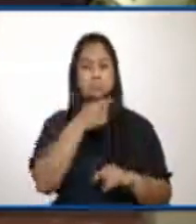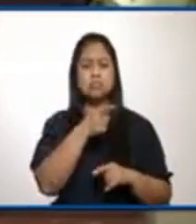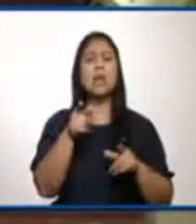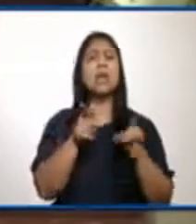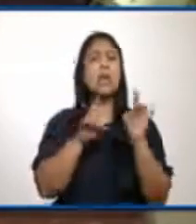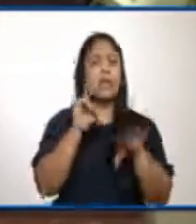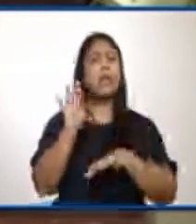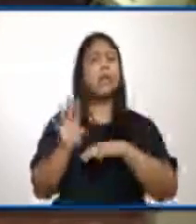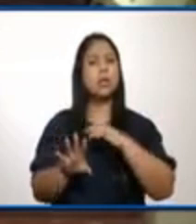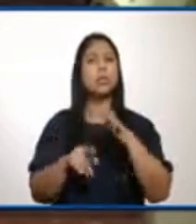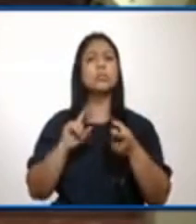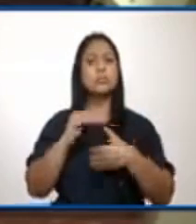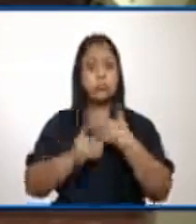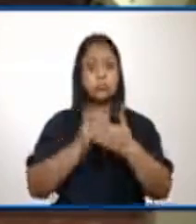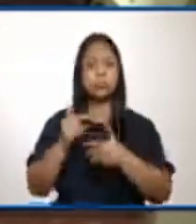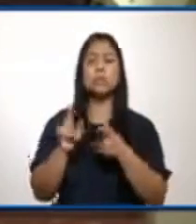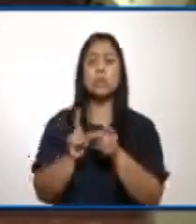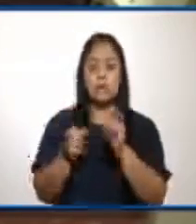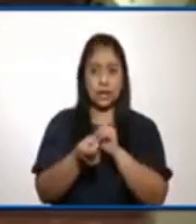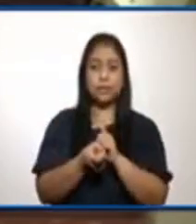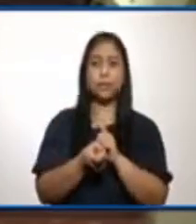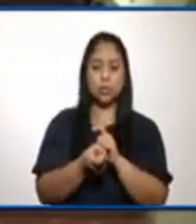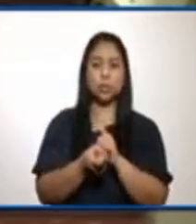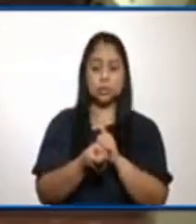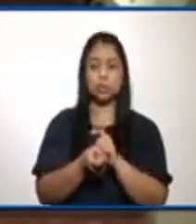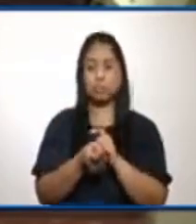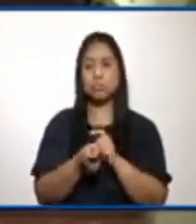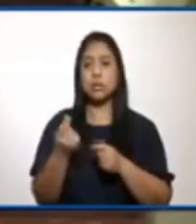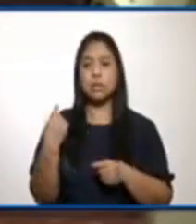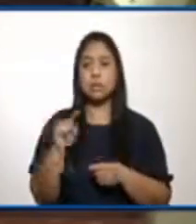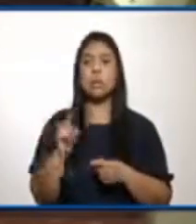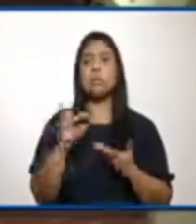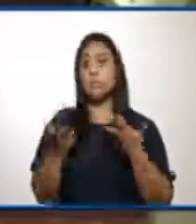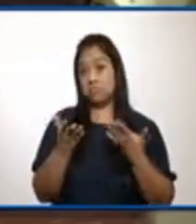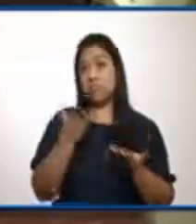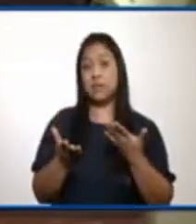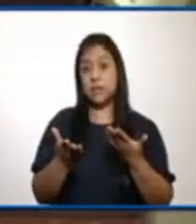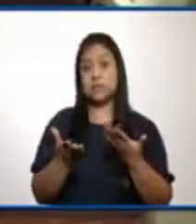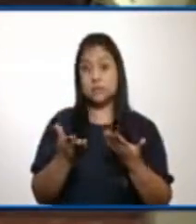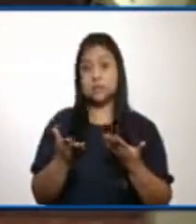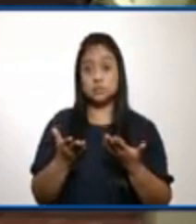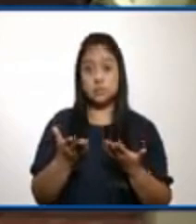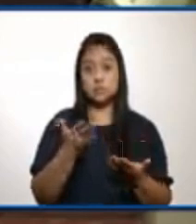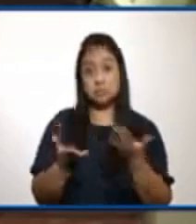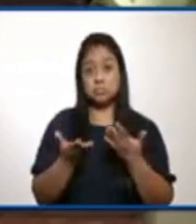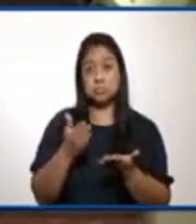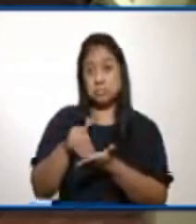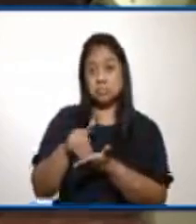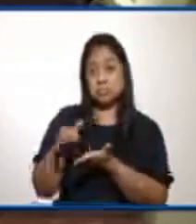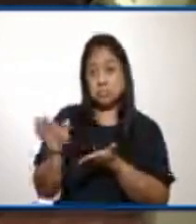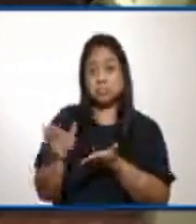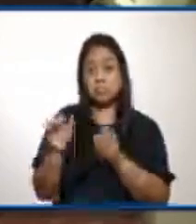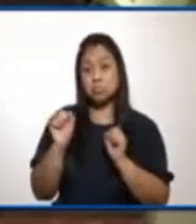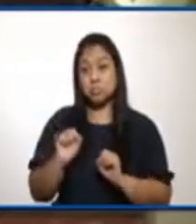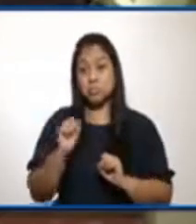procesos de cambios al momento, puede ser que este sea uno de las personas en las que